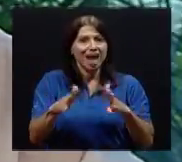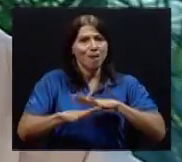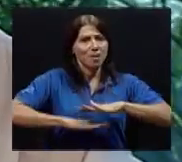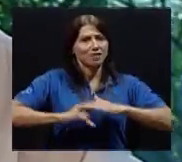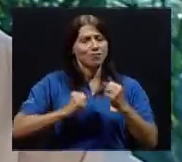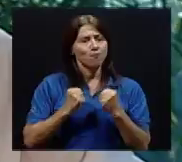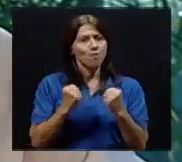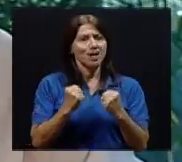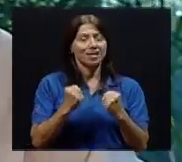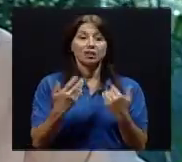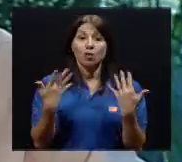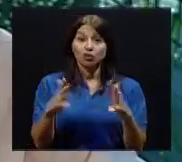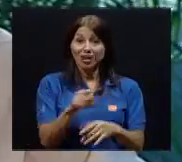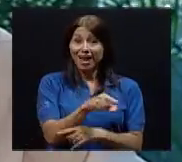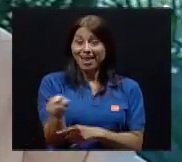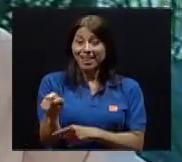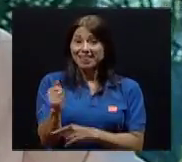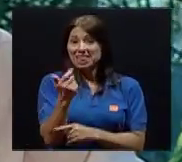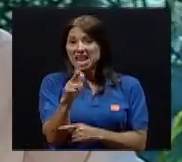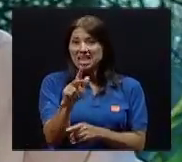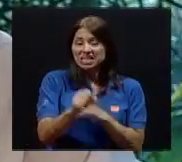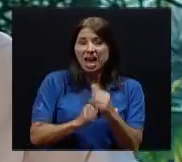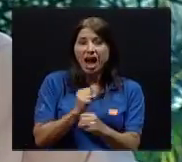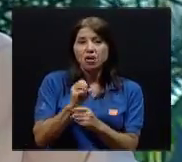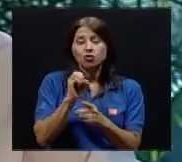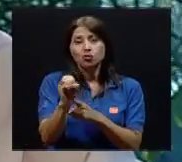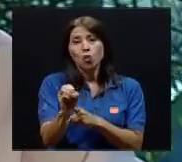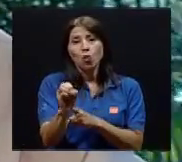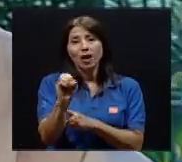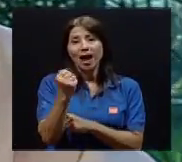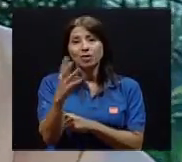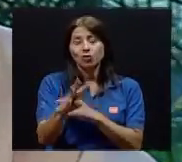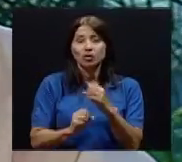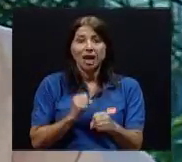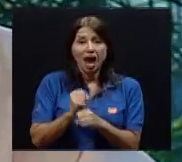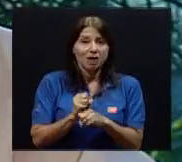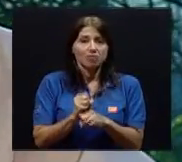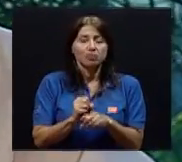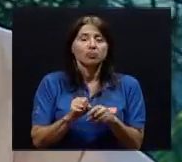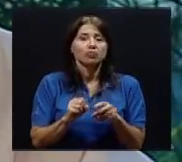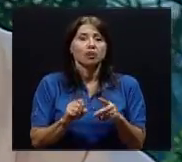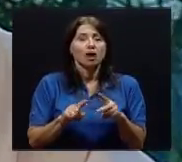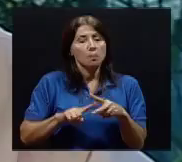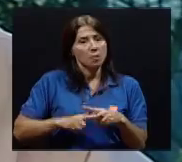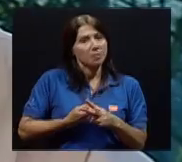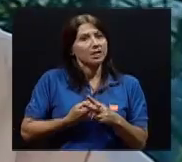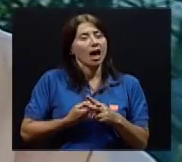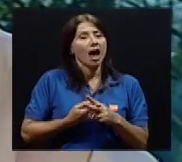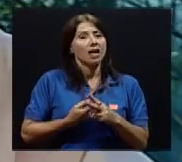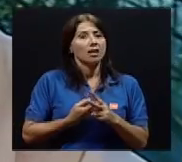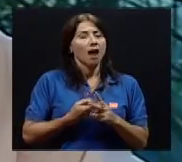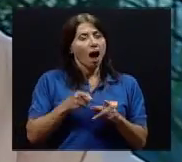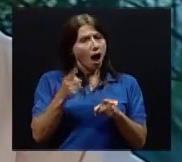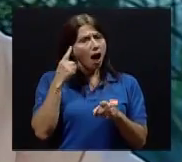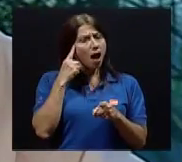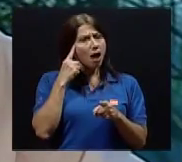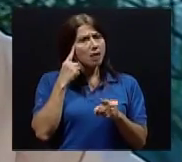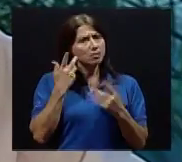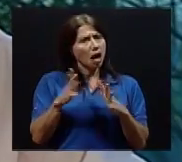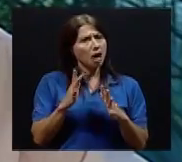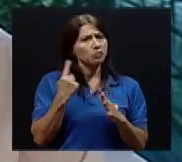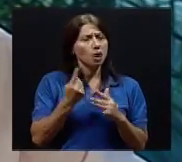13, 14 años, se empezara a jugar solamente o dedicar más tiempo a un deporte